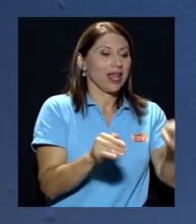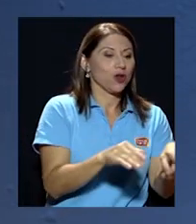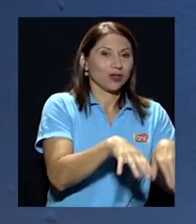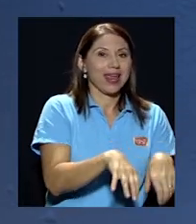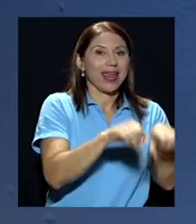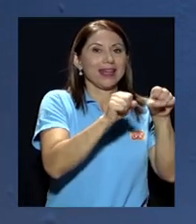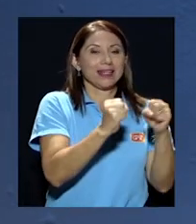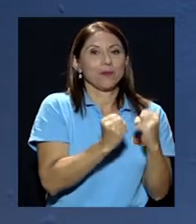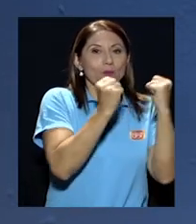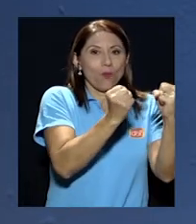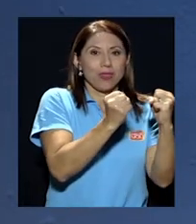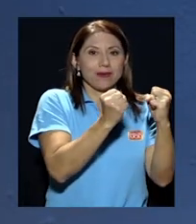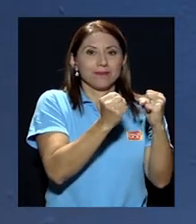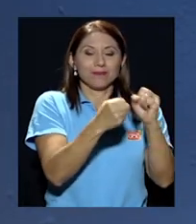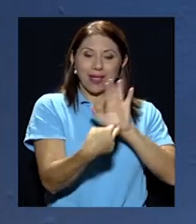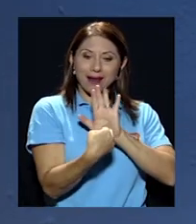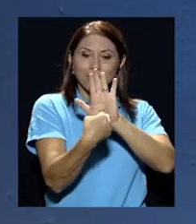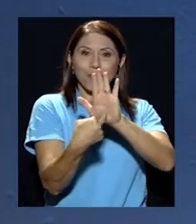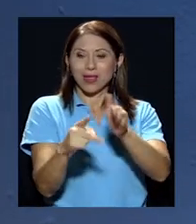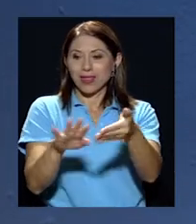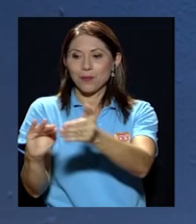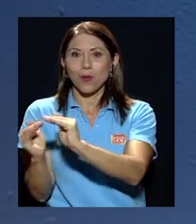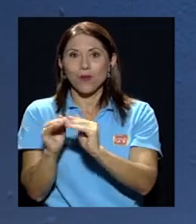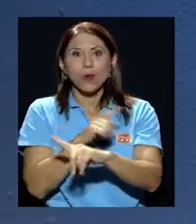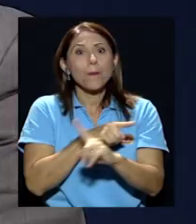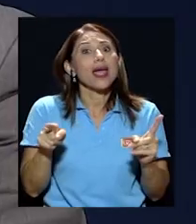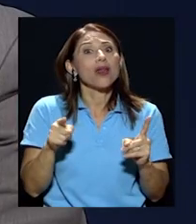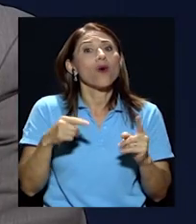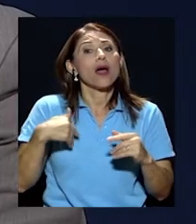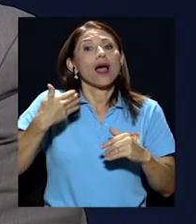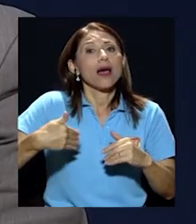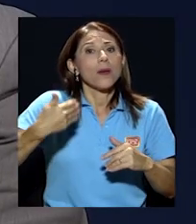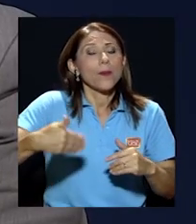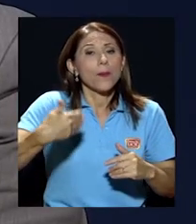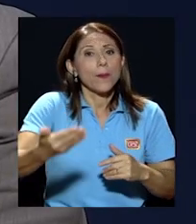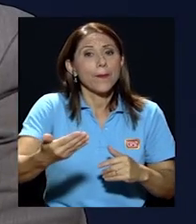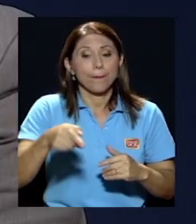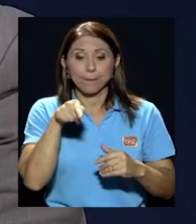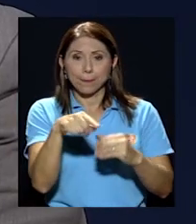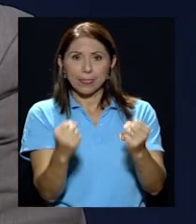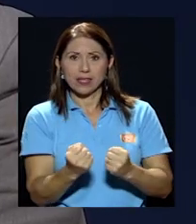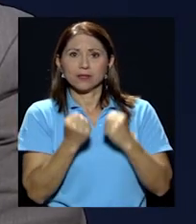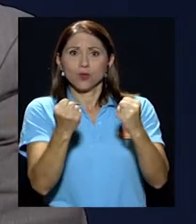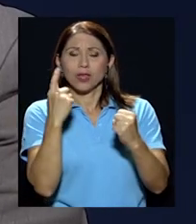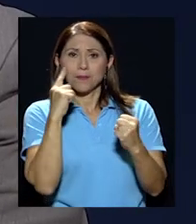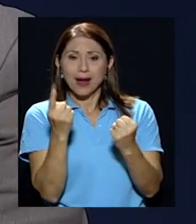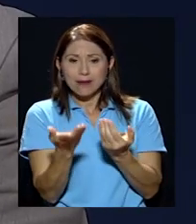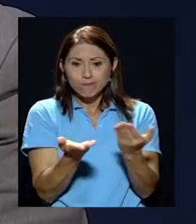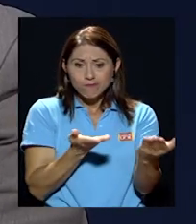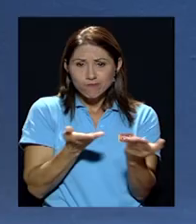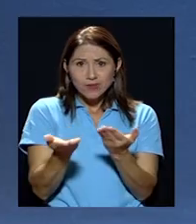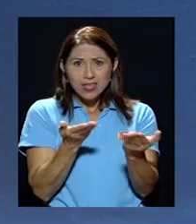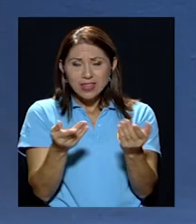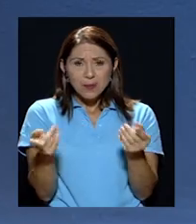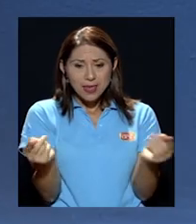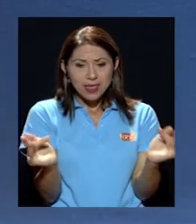nombre del pueblo, pero son transitorios. Ese poder de intermediación se elimina